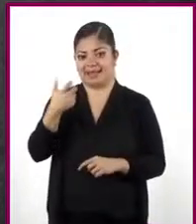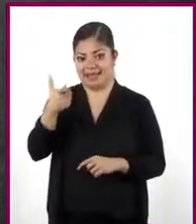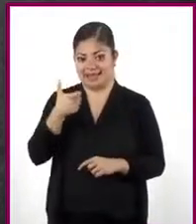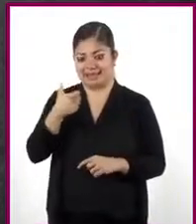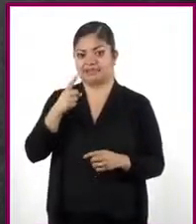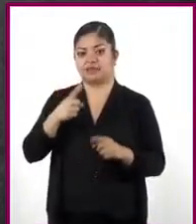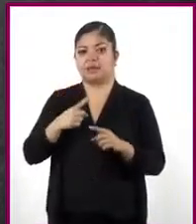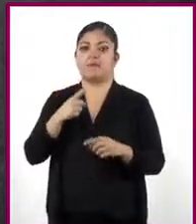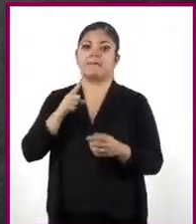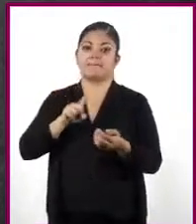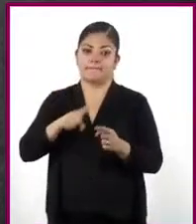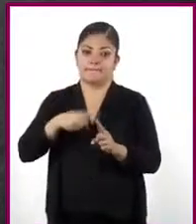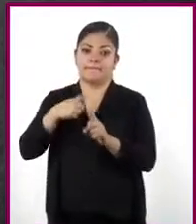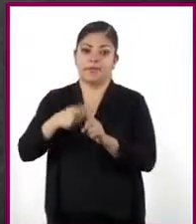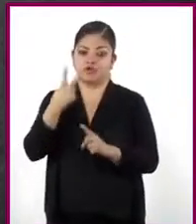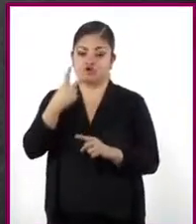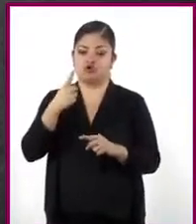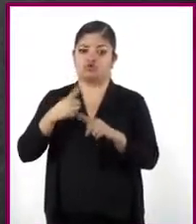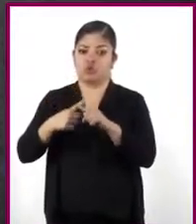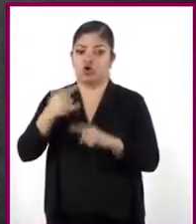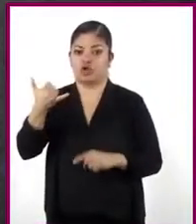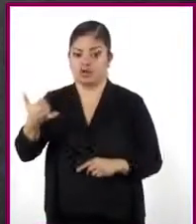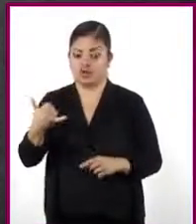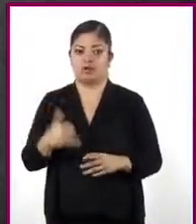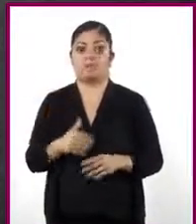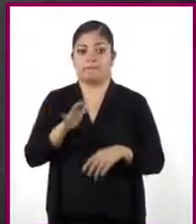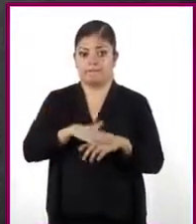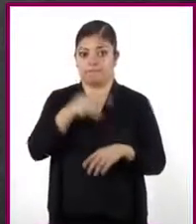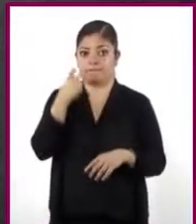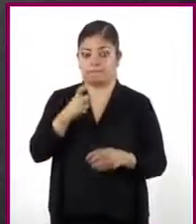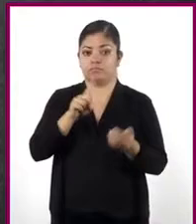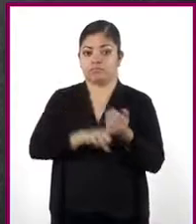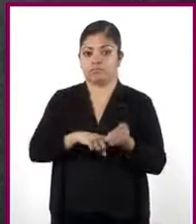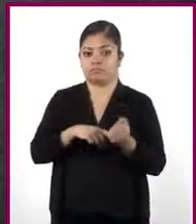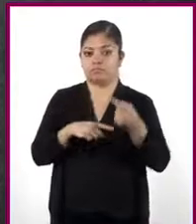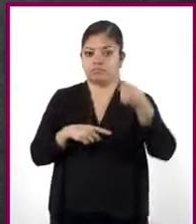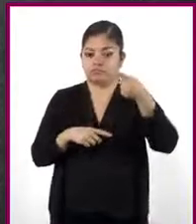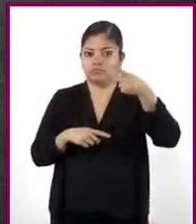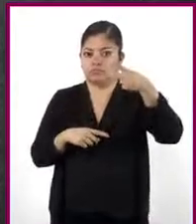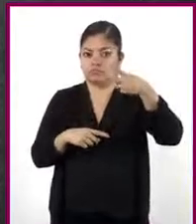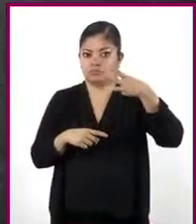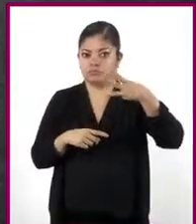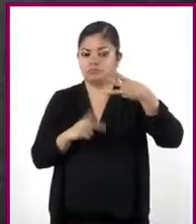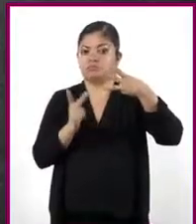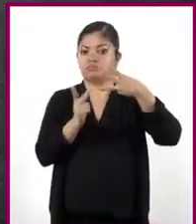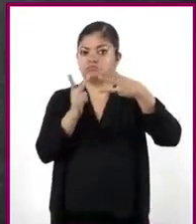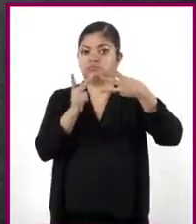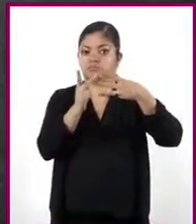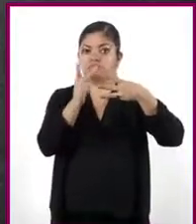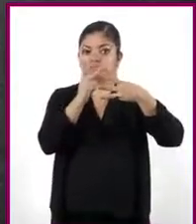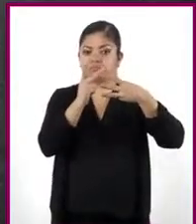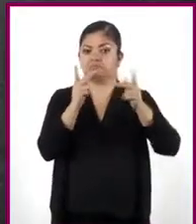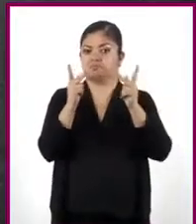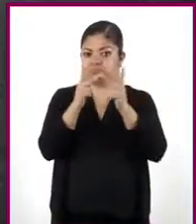más 2 por Y. Por lo tanto, las tres expresiones son equivalentes.